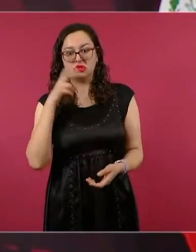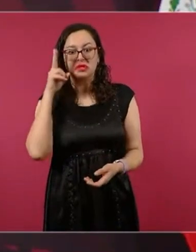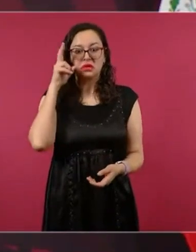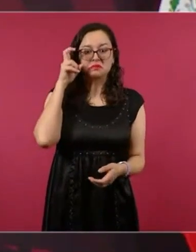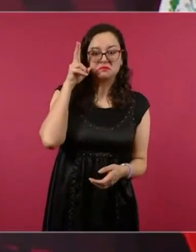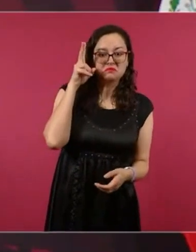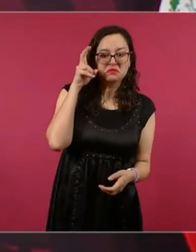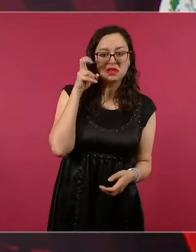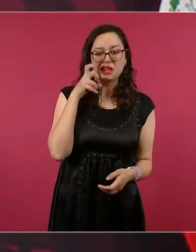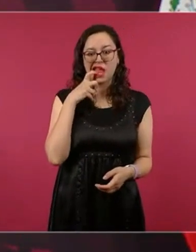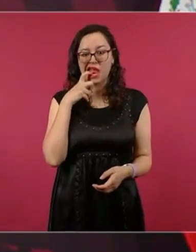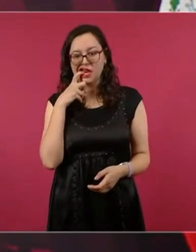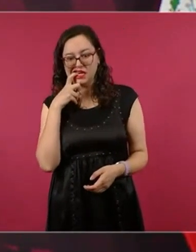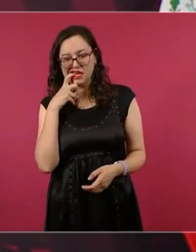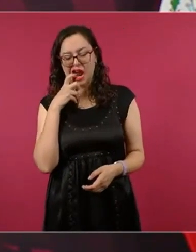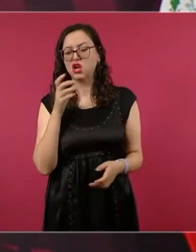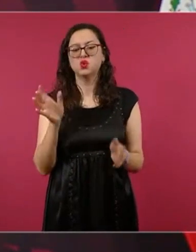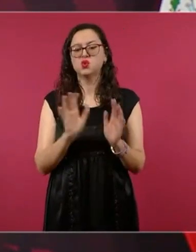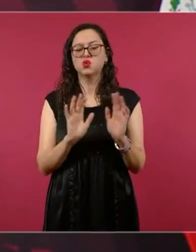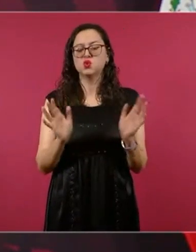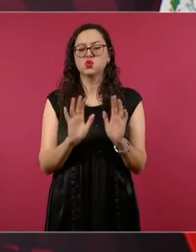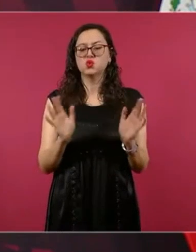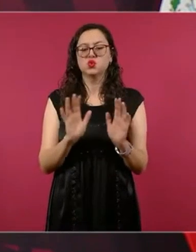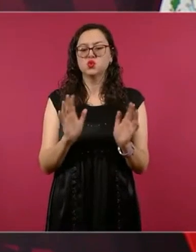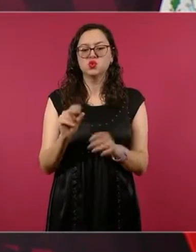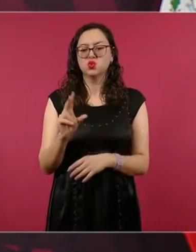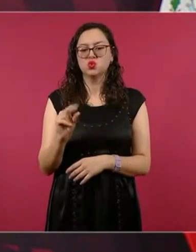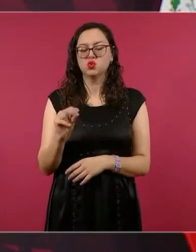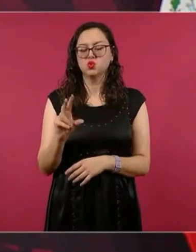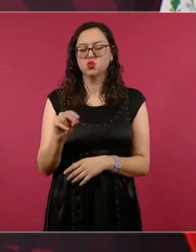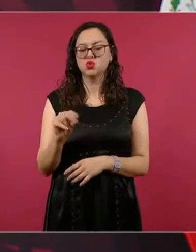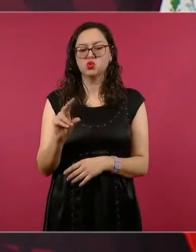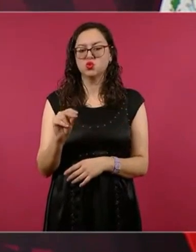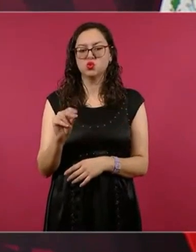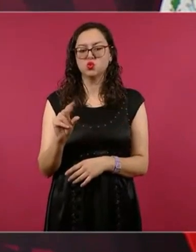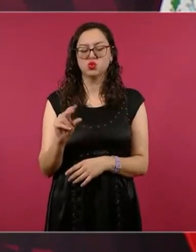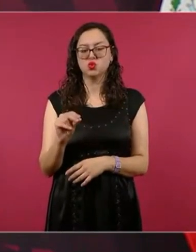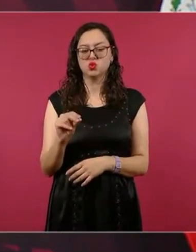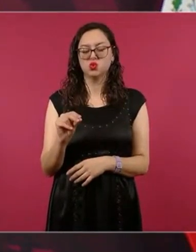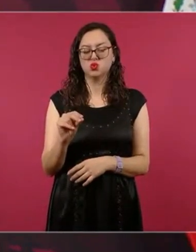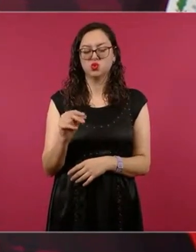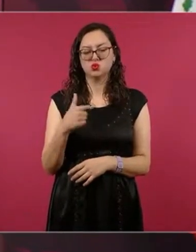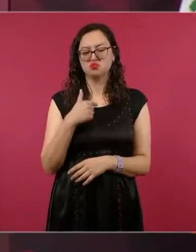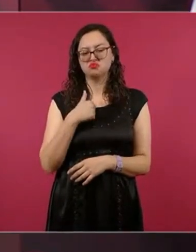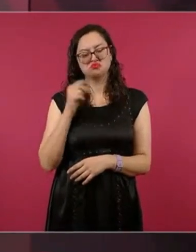envidioso, porque